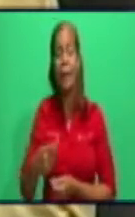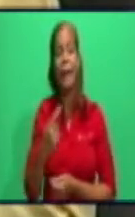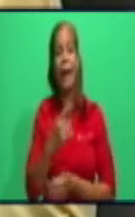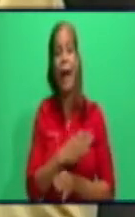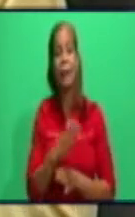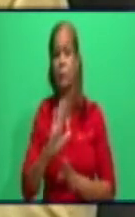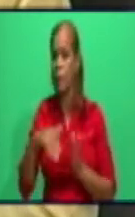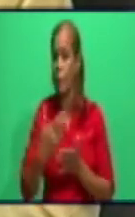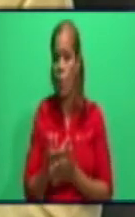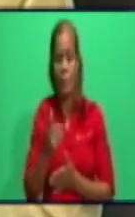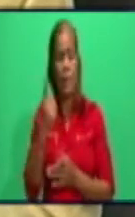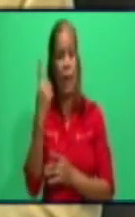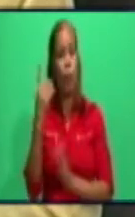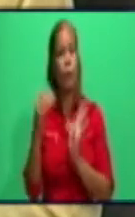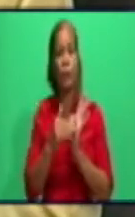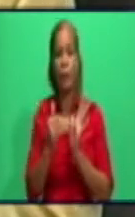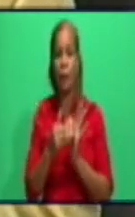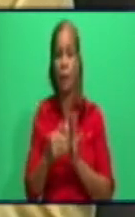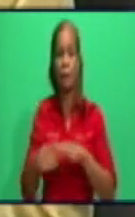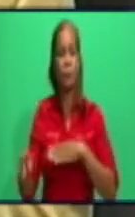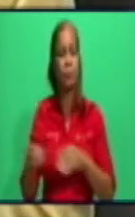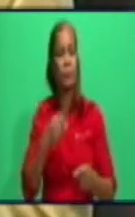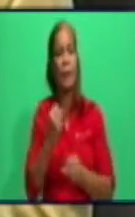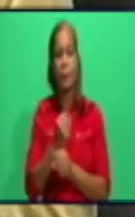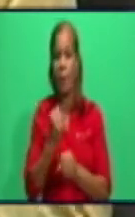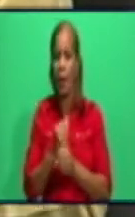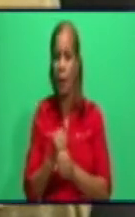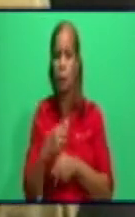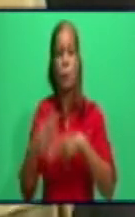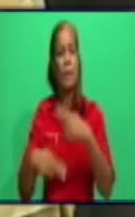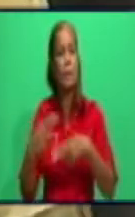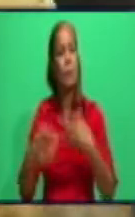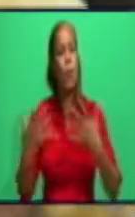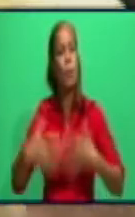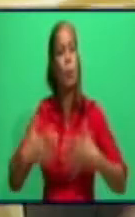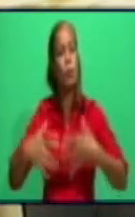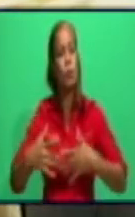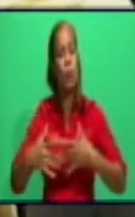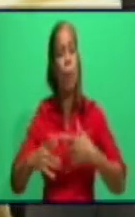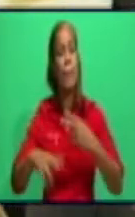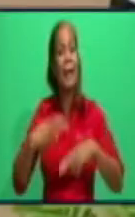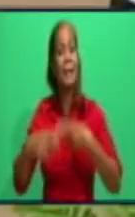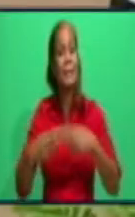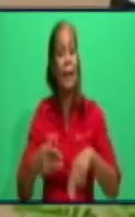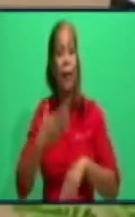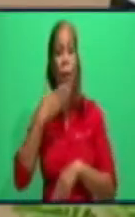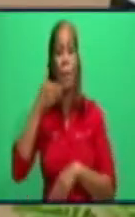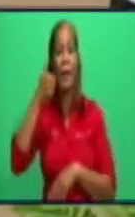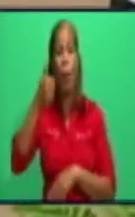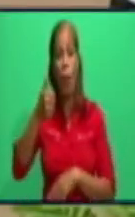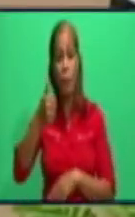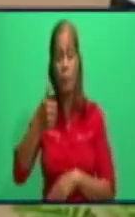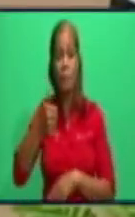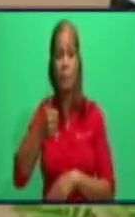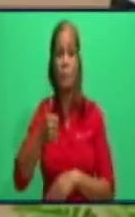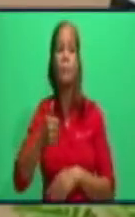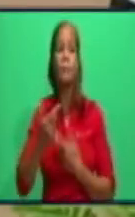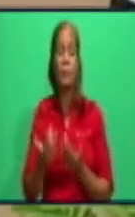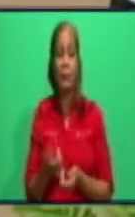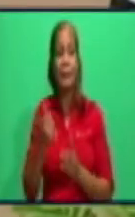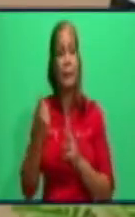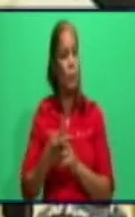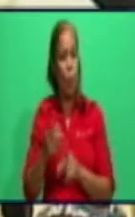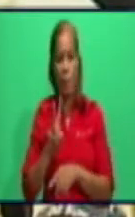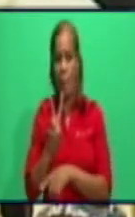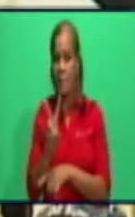personas estén en los hogares para que se pueda hacer con mayor calidad esta pesquisa y reducir al máximo